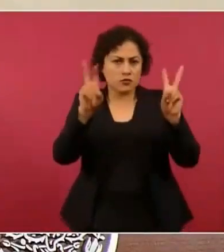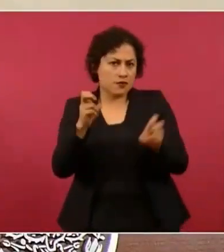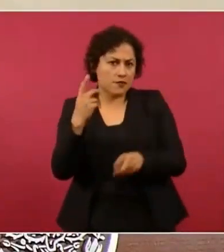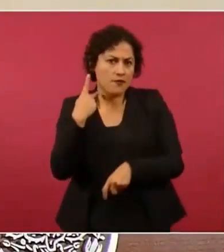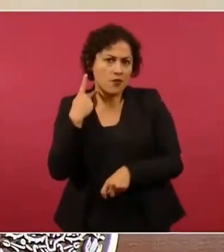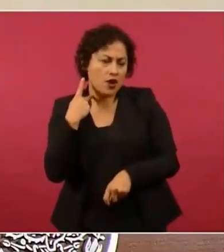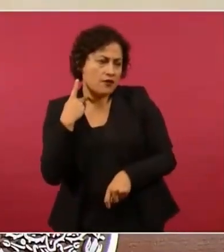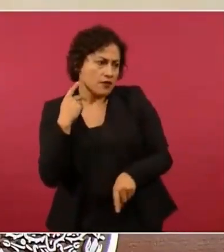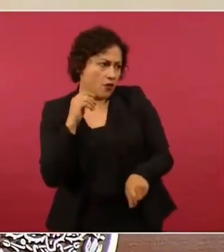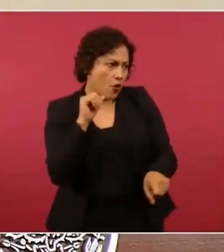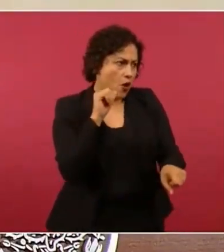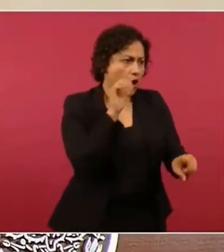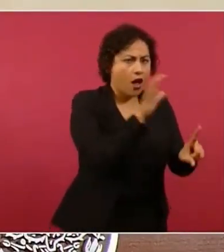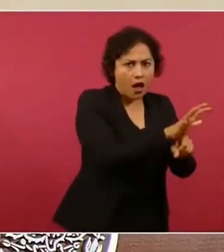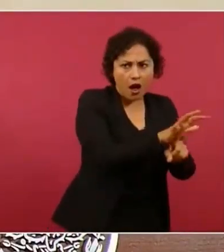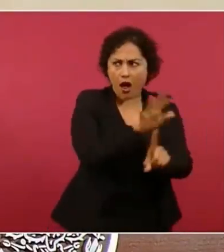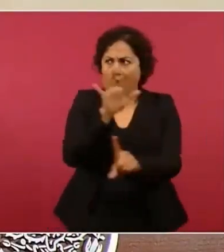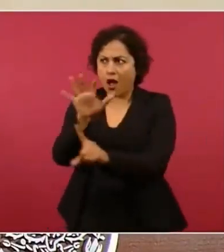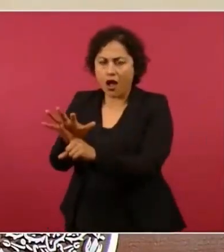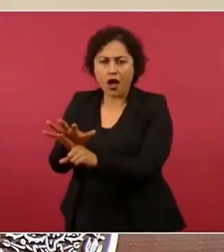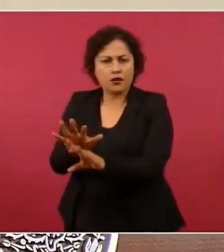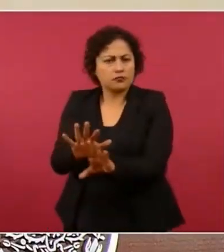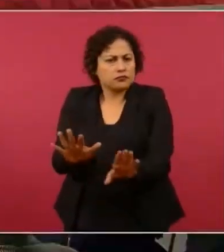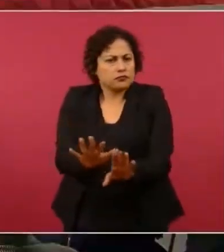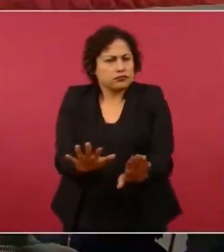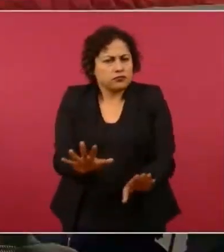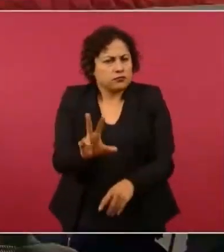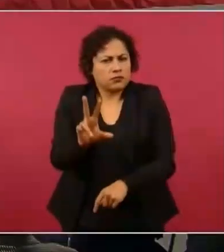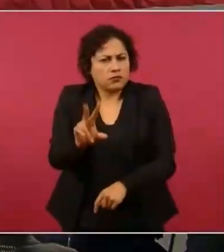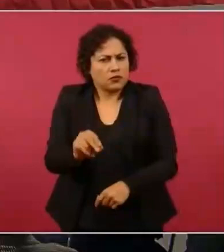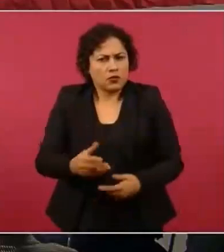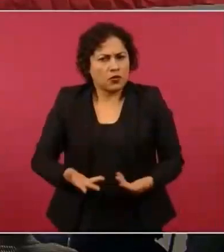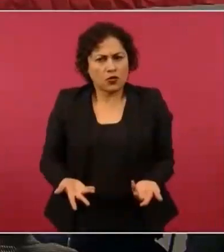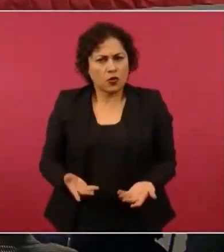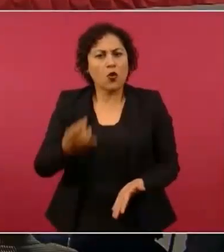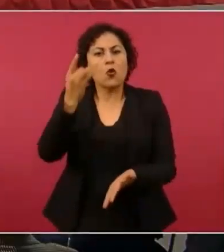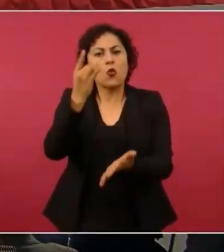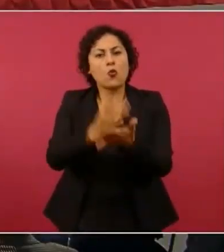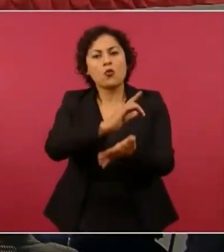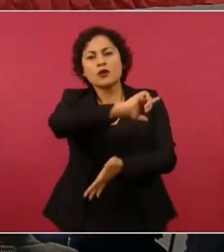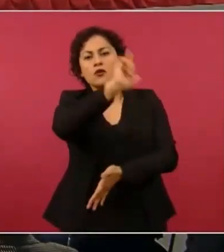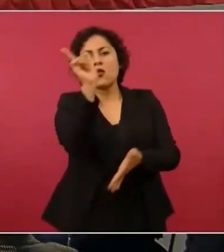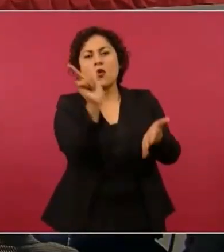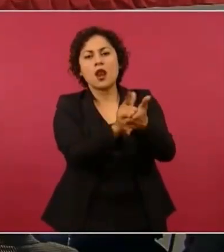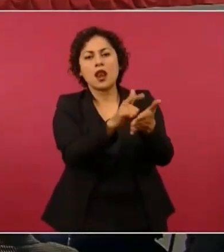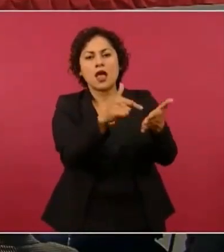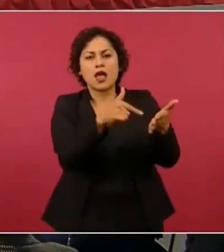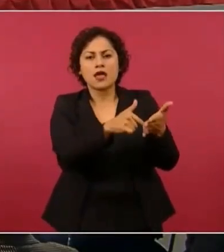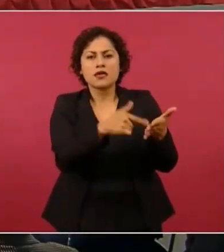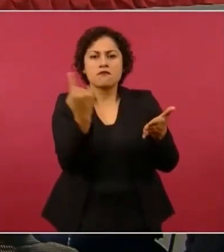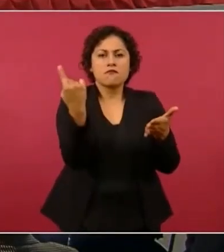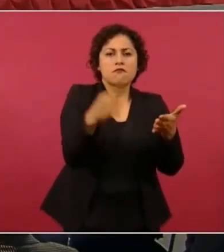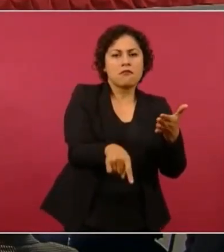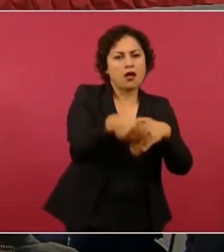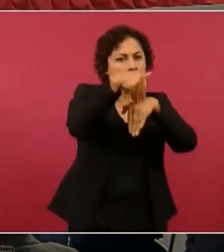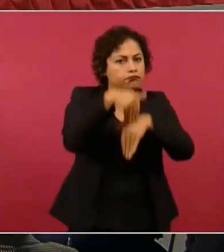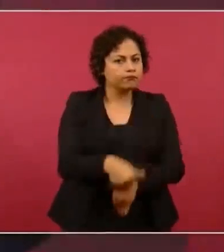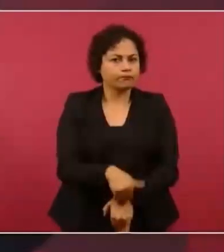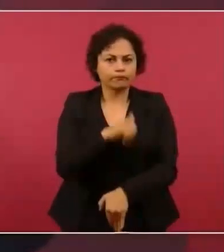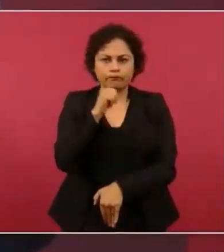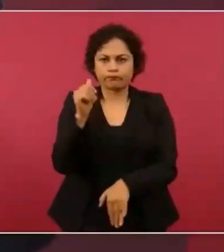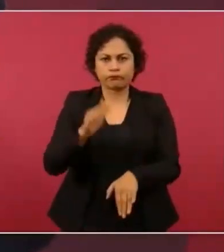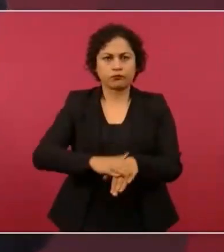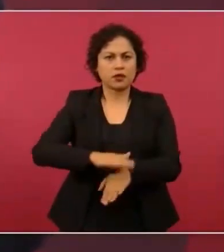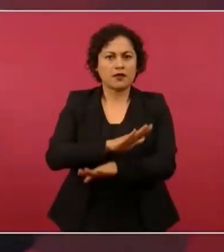lo que se está haciendo es cumpliendo con la ley. Uno de los instrumentos es justamente lo que hay de las